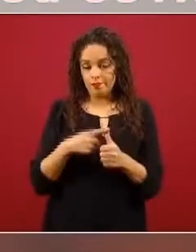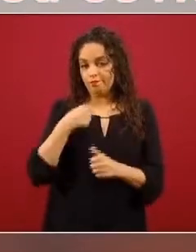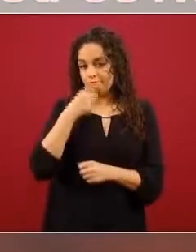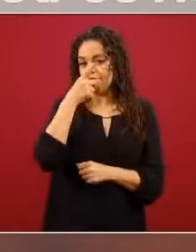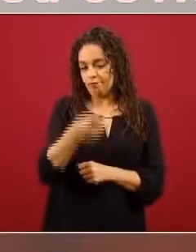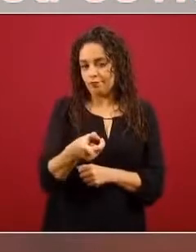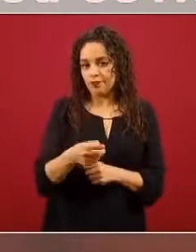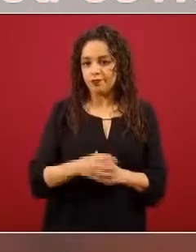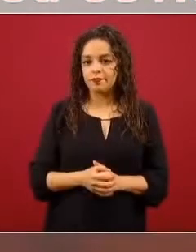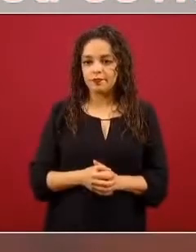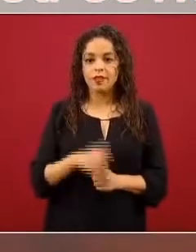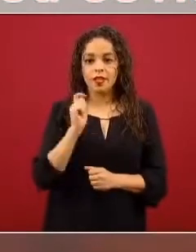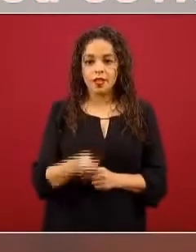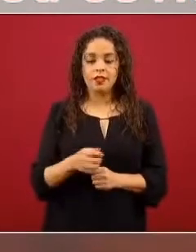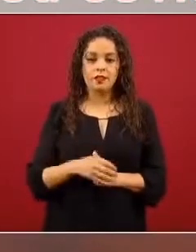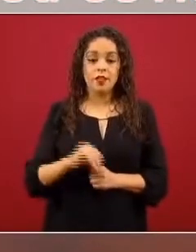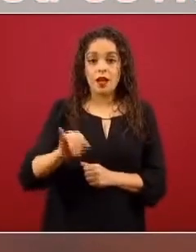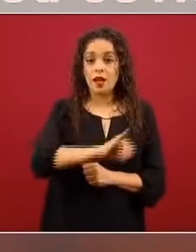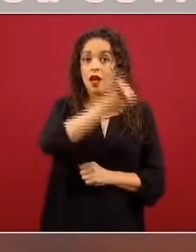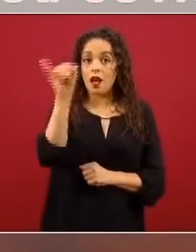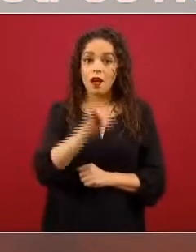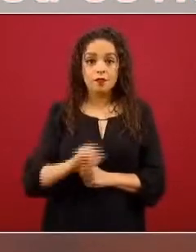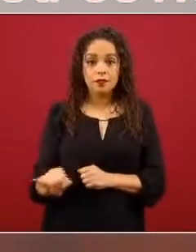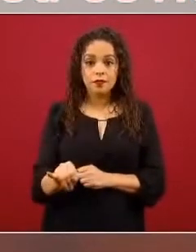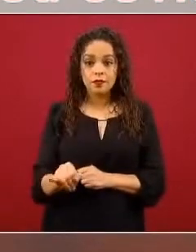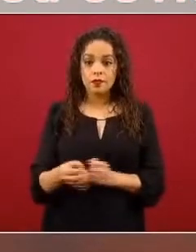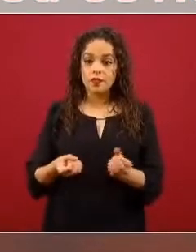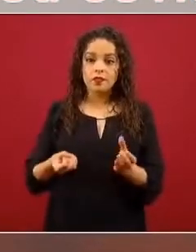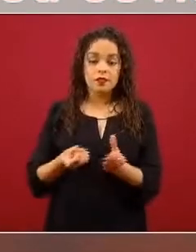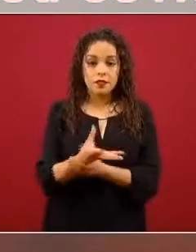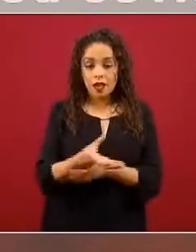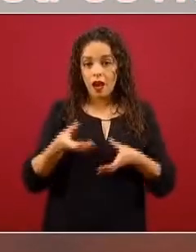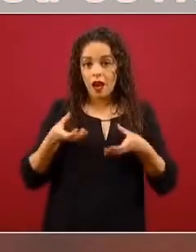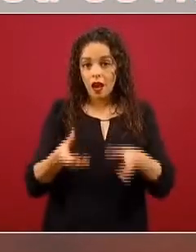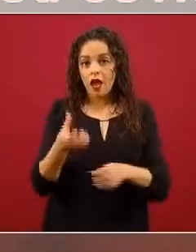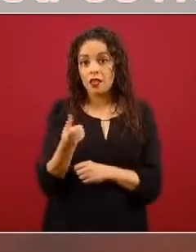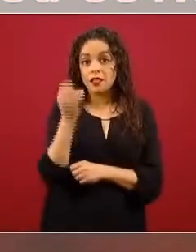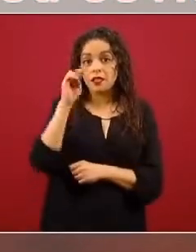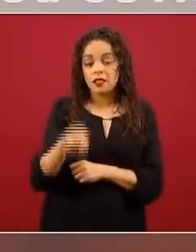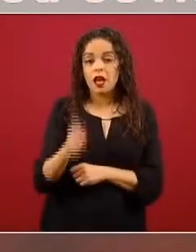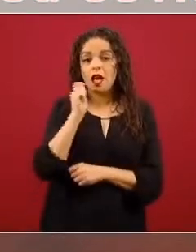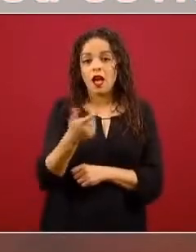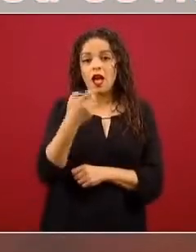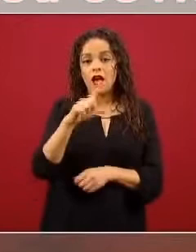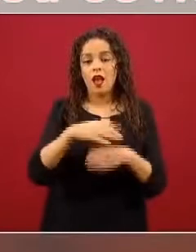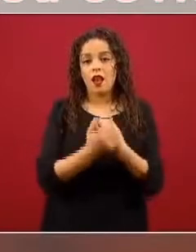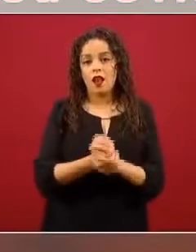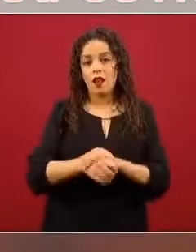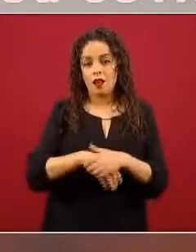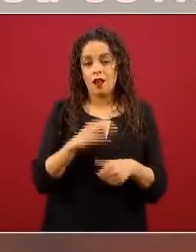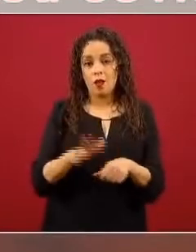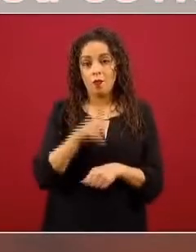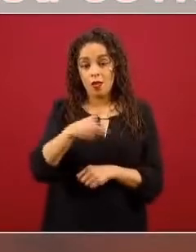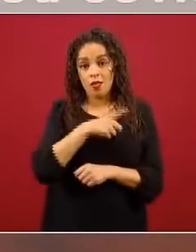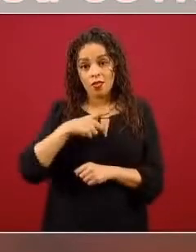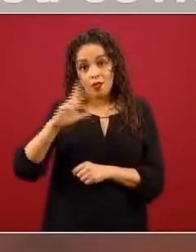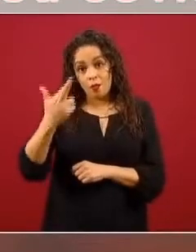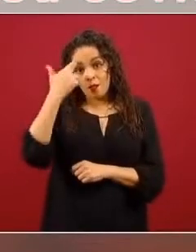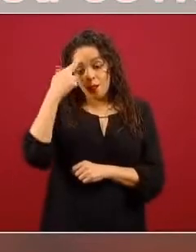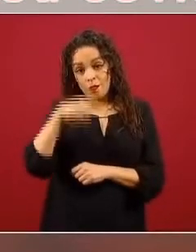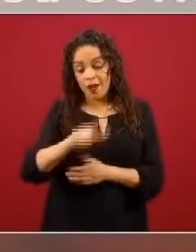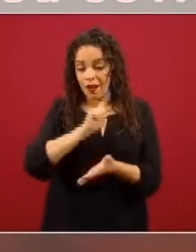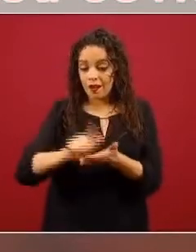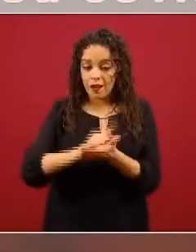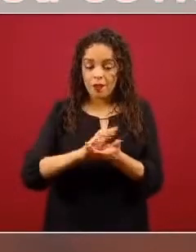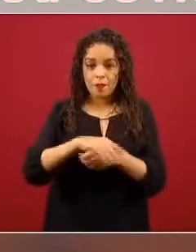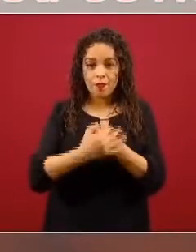salgan sin alcohol gel. Recuerden que la higiene de manos es el pilar central en la prevención